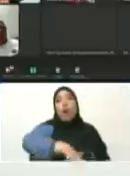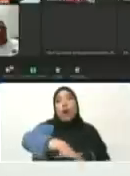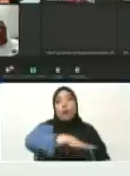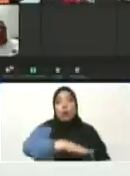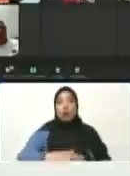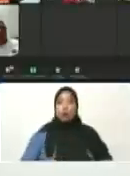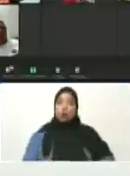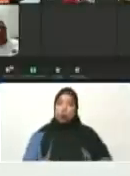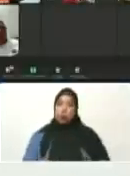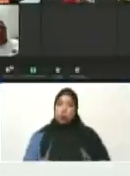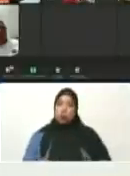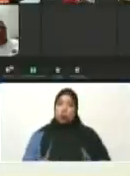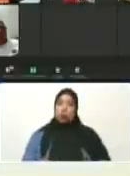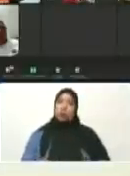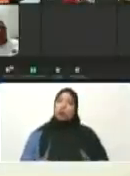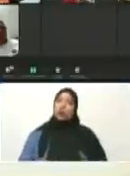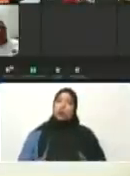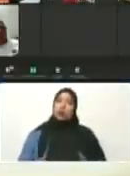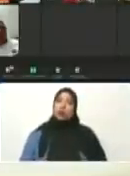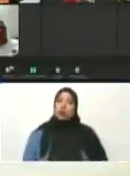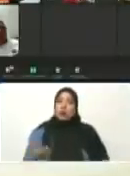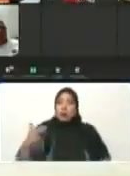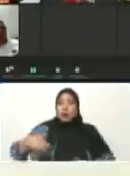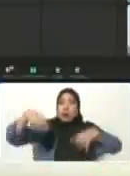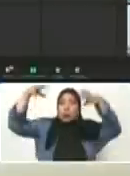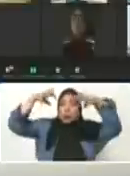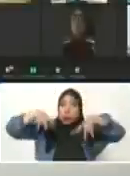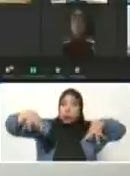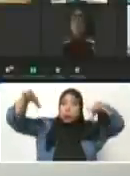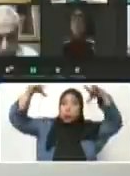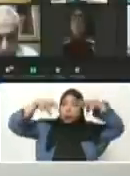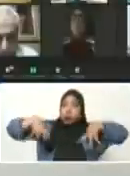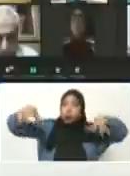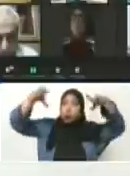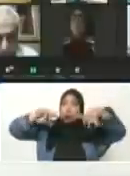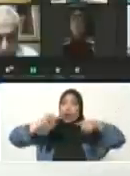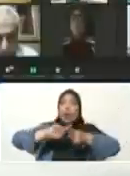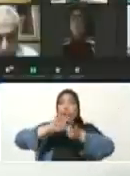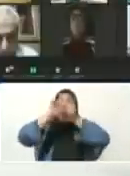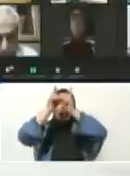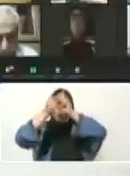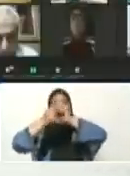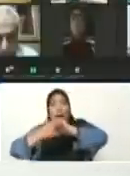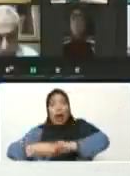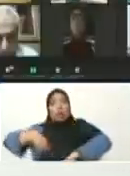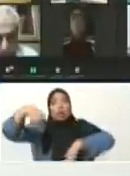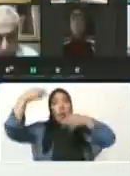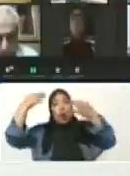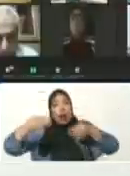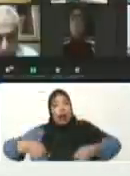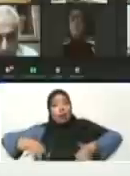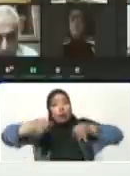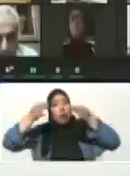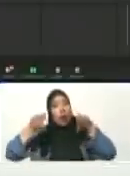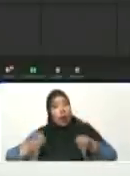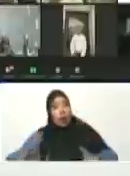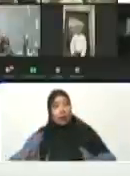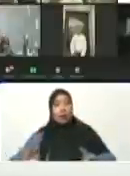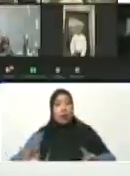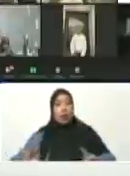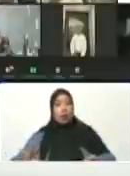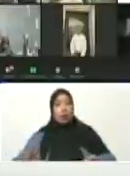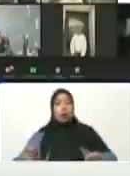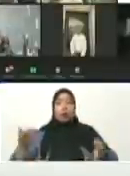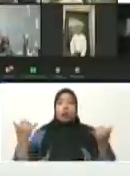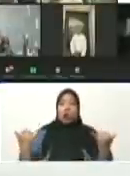golpe del cambio climático. De la naturaleza. Ya se han